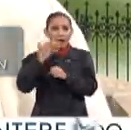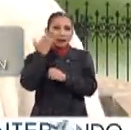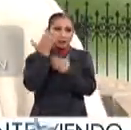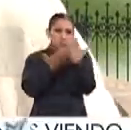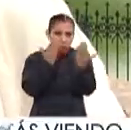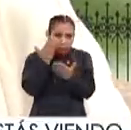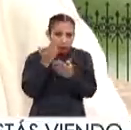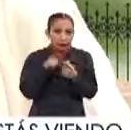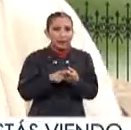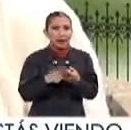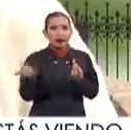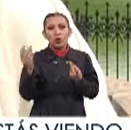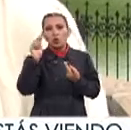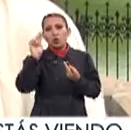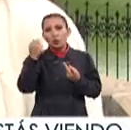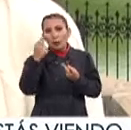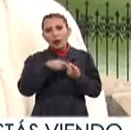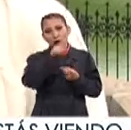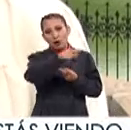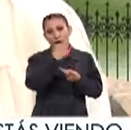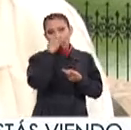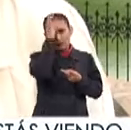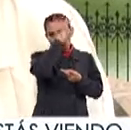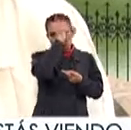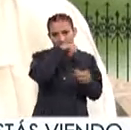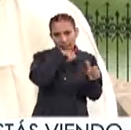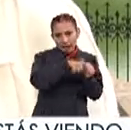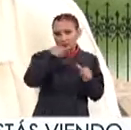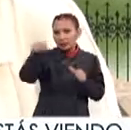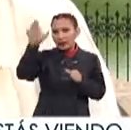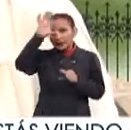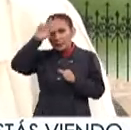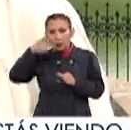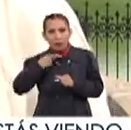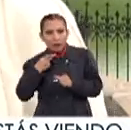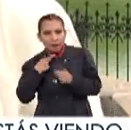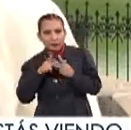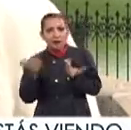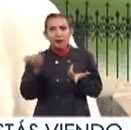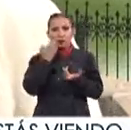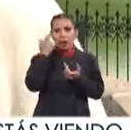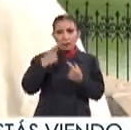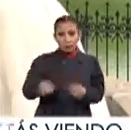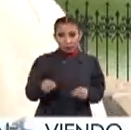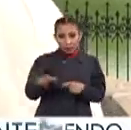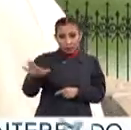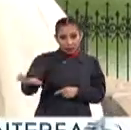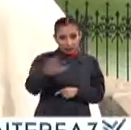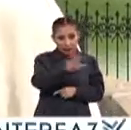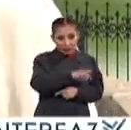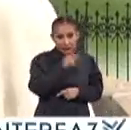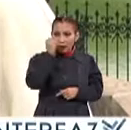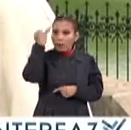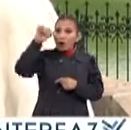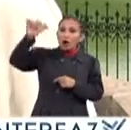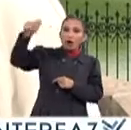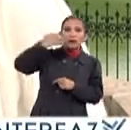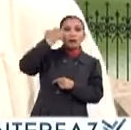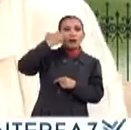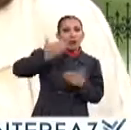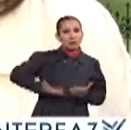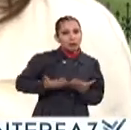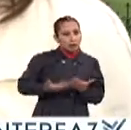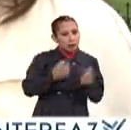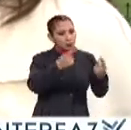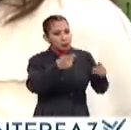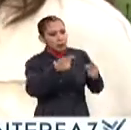académica Por supuesto La UNAM A través de la Facultad de Filosofía y Letras De Ciencias Políticas De la Facultad de Música Pero también iniciativas Como escuelas de